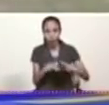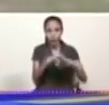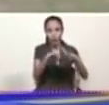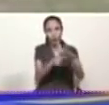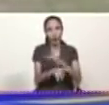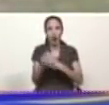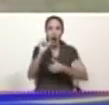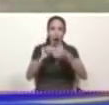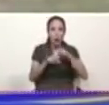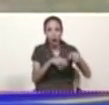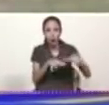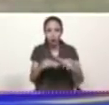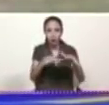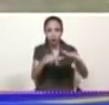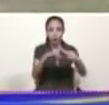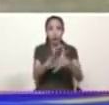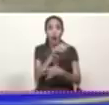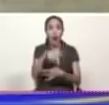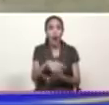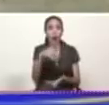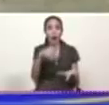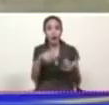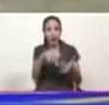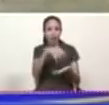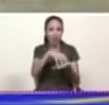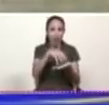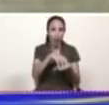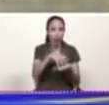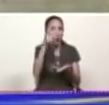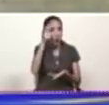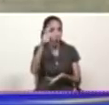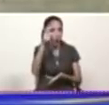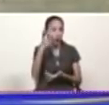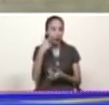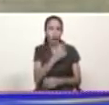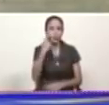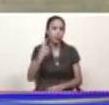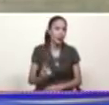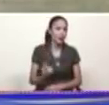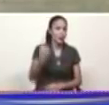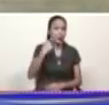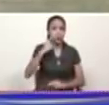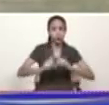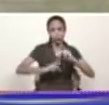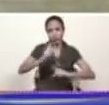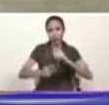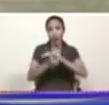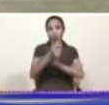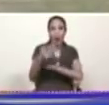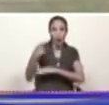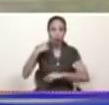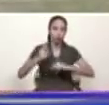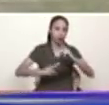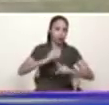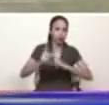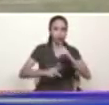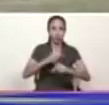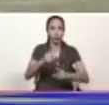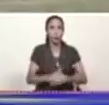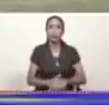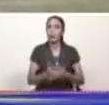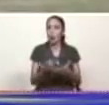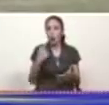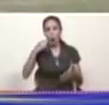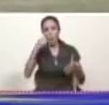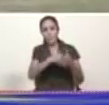principal municipio productor de arroz de este país hoy con una excelente noticia en batalla venciendo